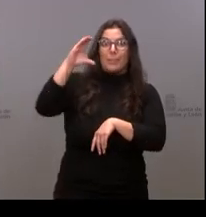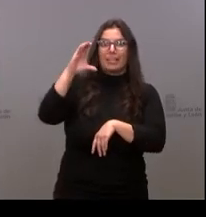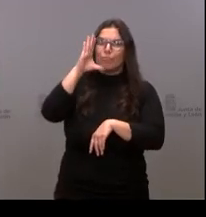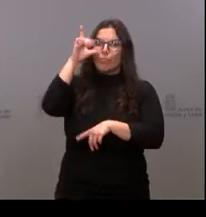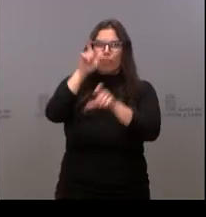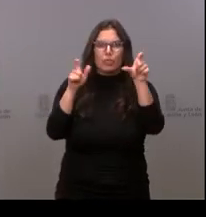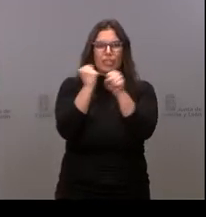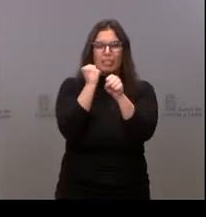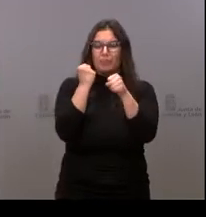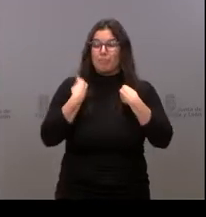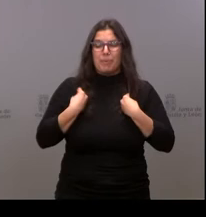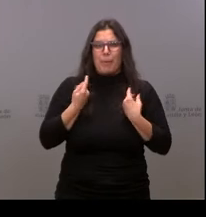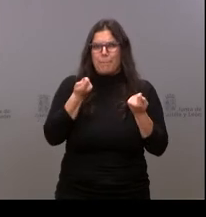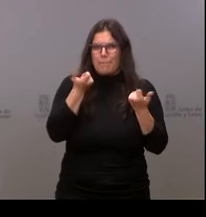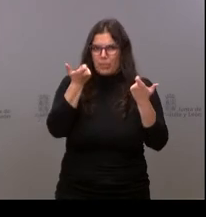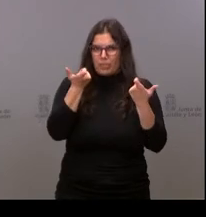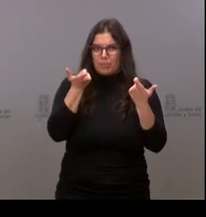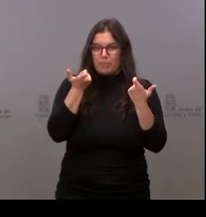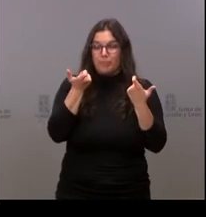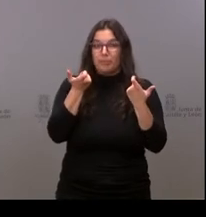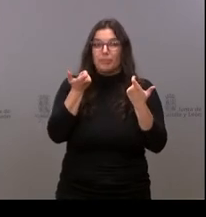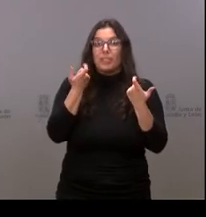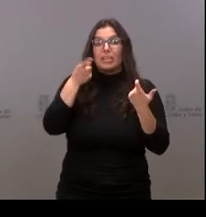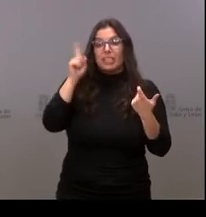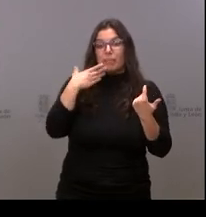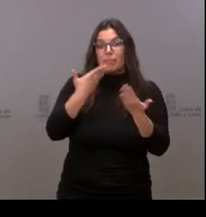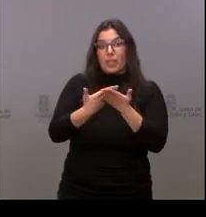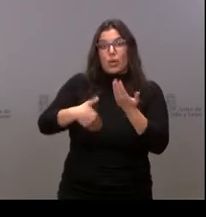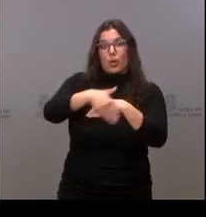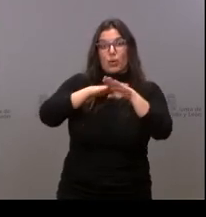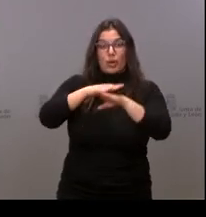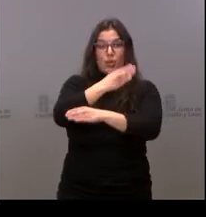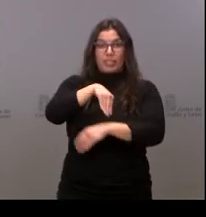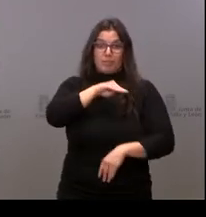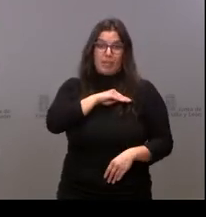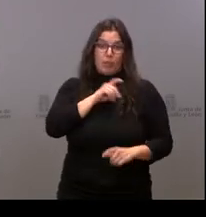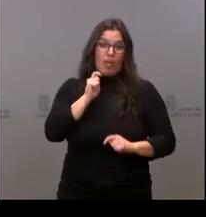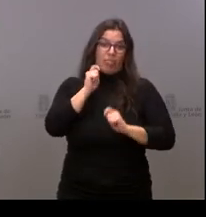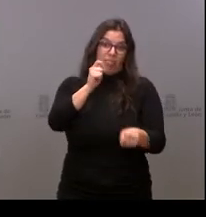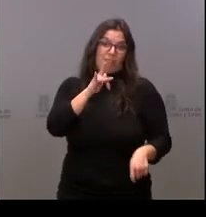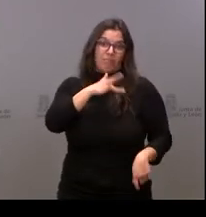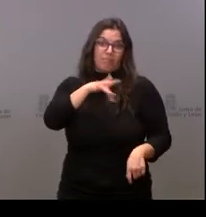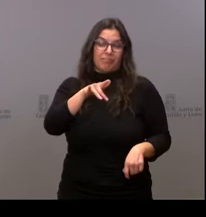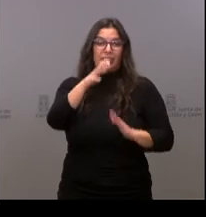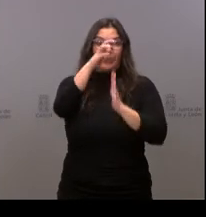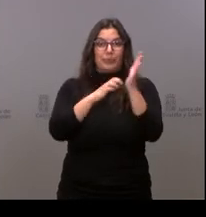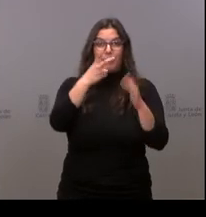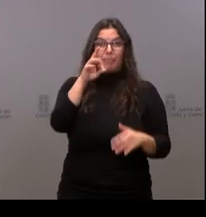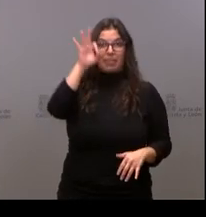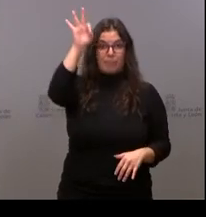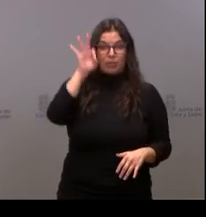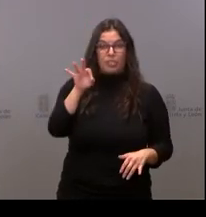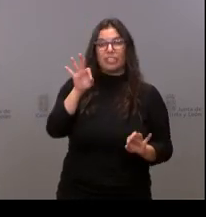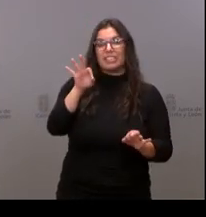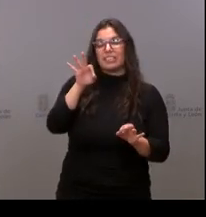de población. Y también hemos pedido al Gobierno de España el poder reducir hasta el 20% de los